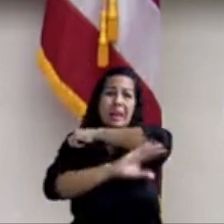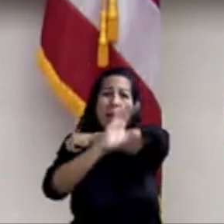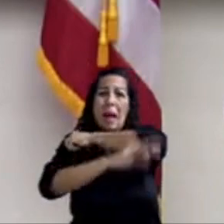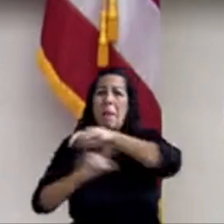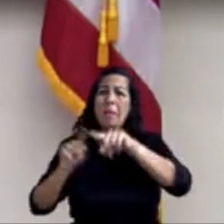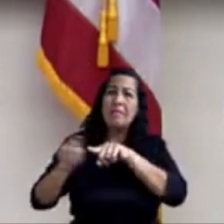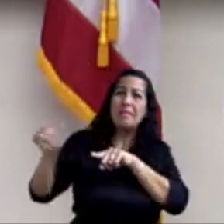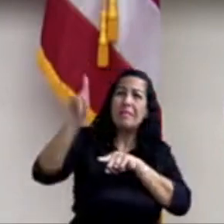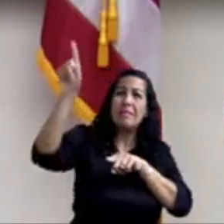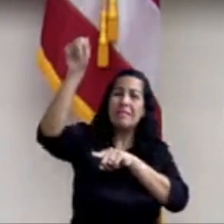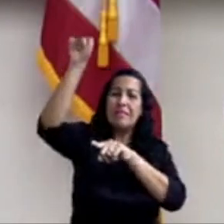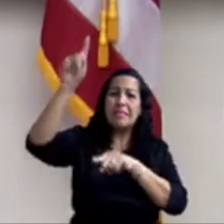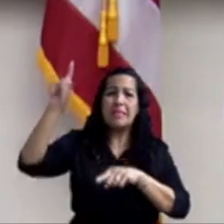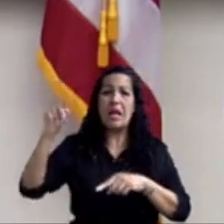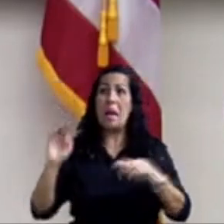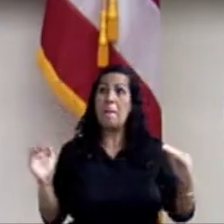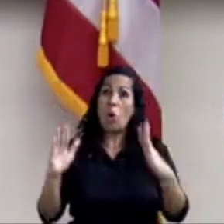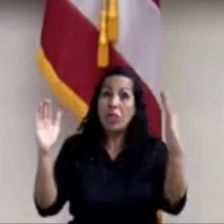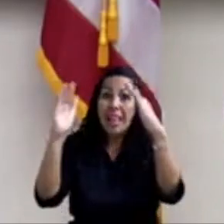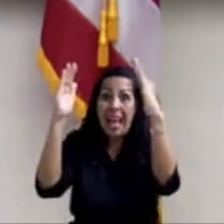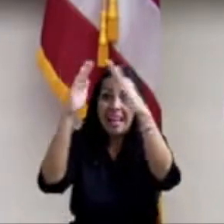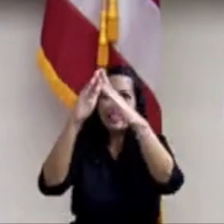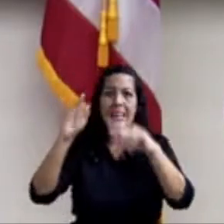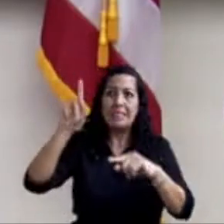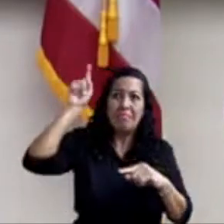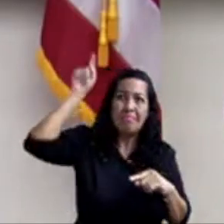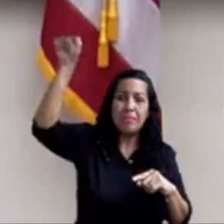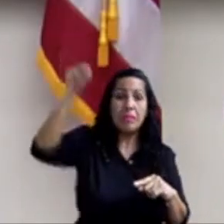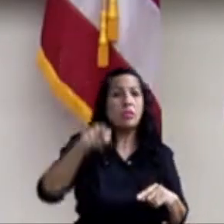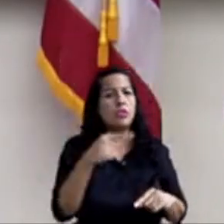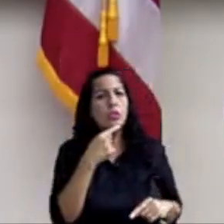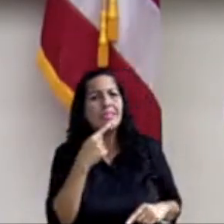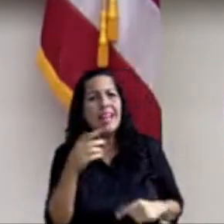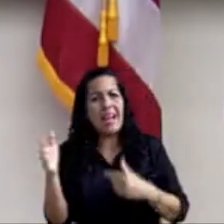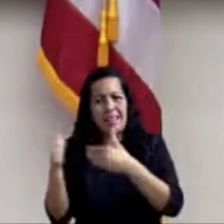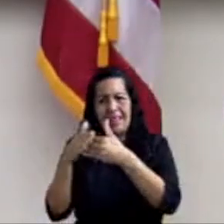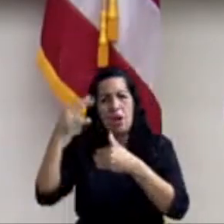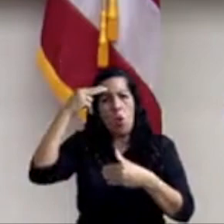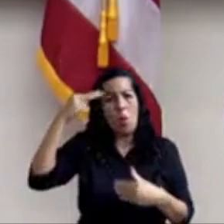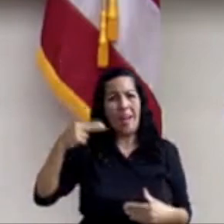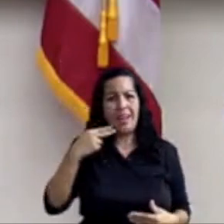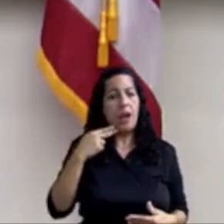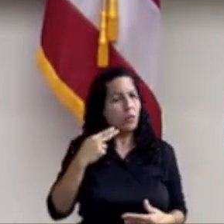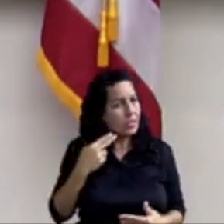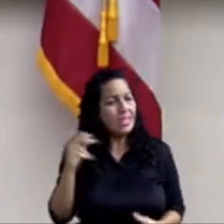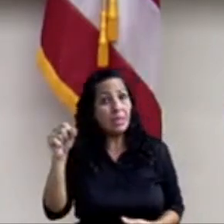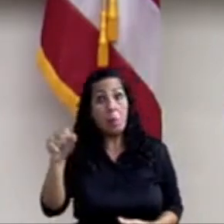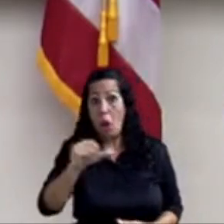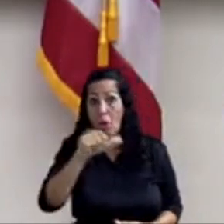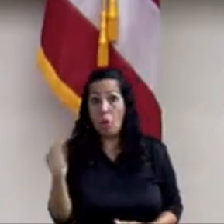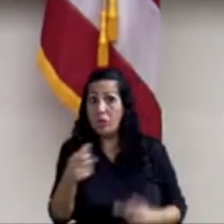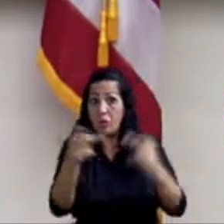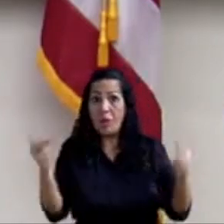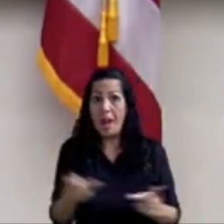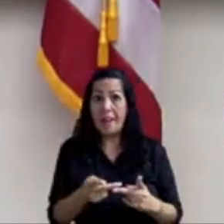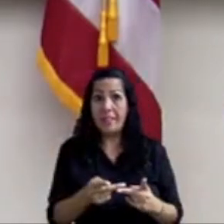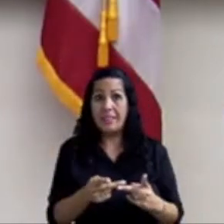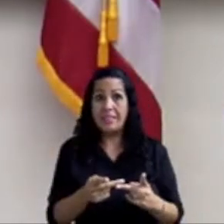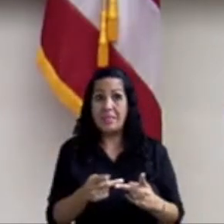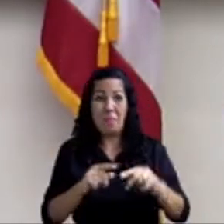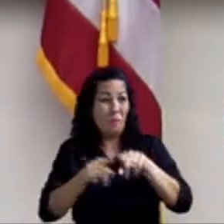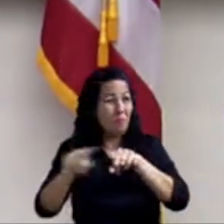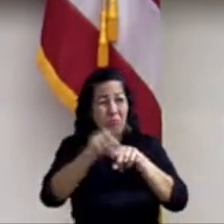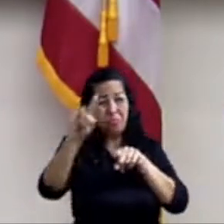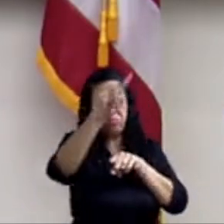Maricao. Tú mencionaste esa área en Humacao, pero mira, hay tantas áreas en Puerto Rico rurales,